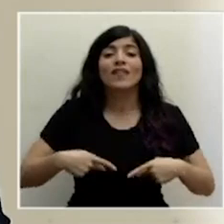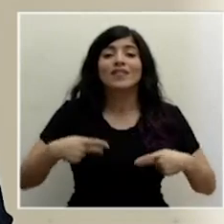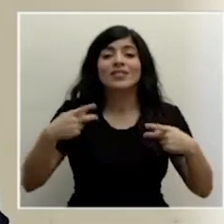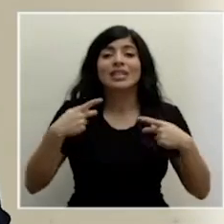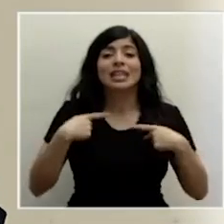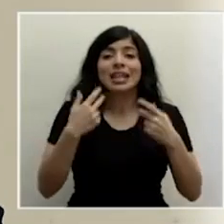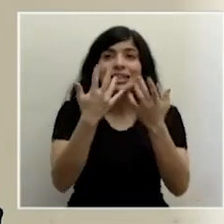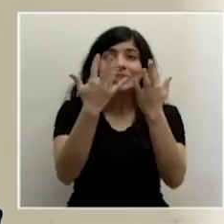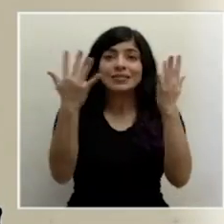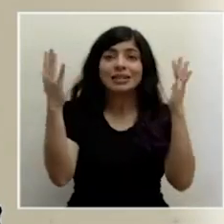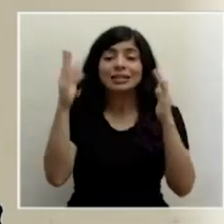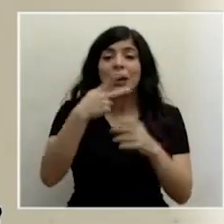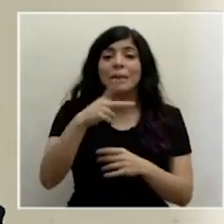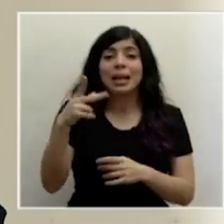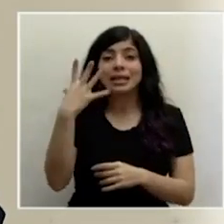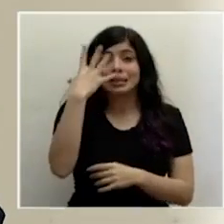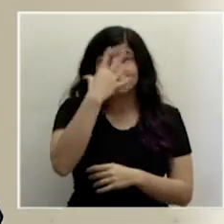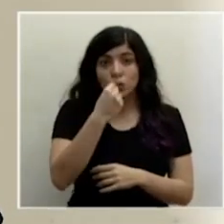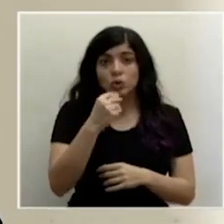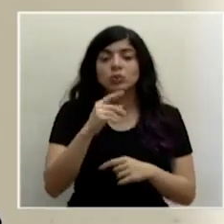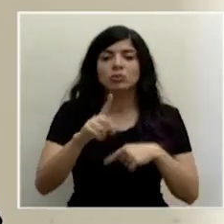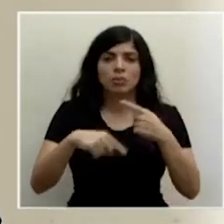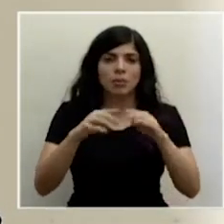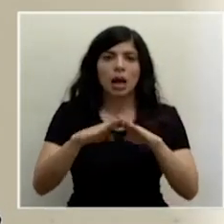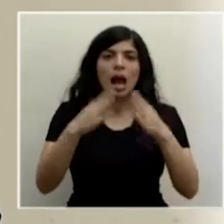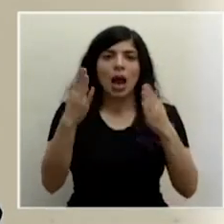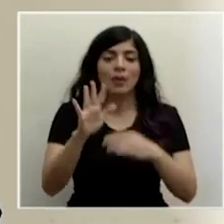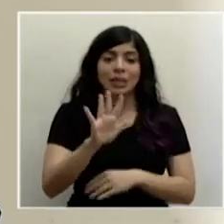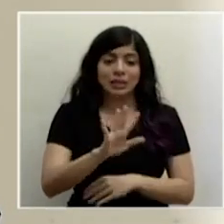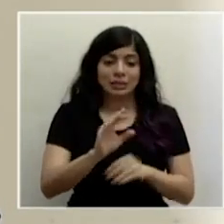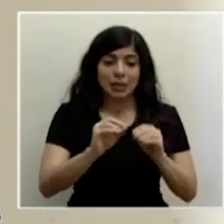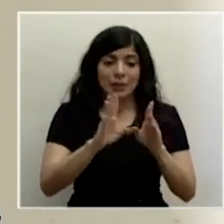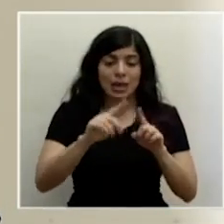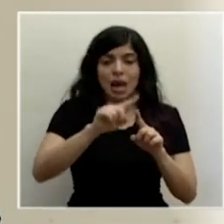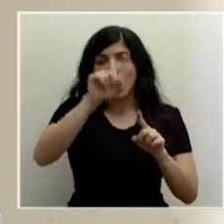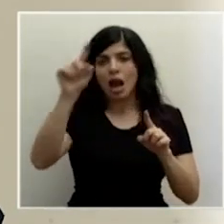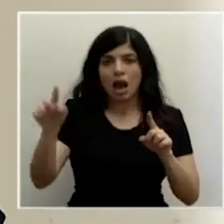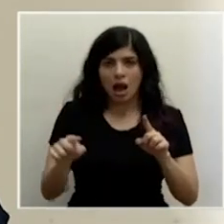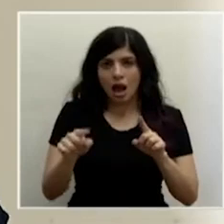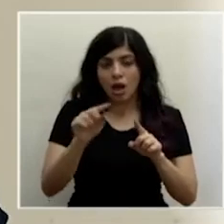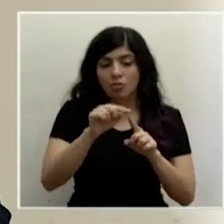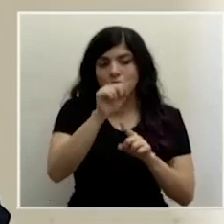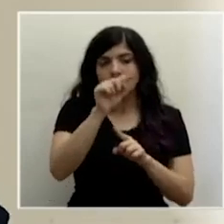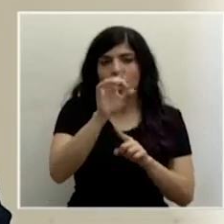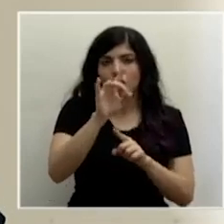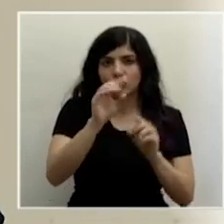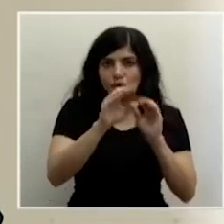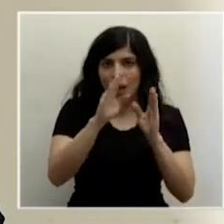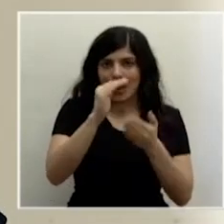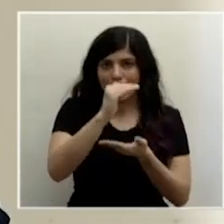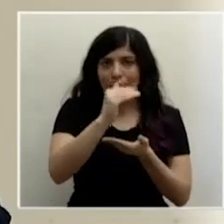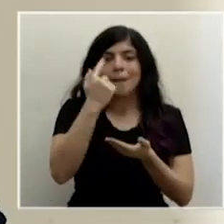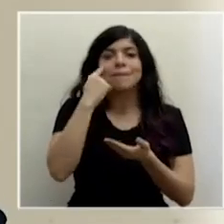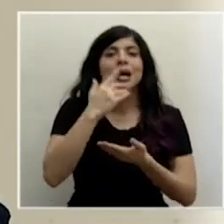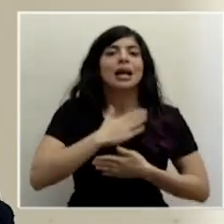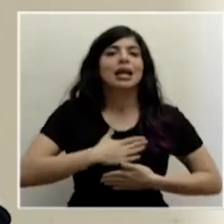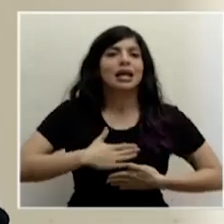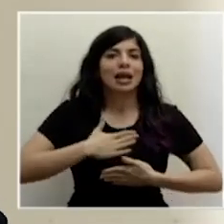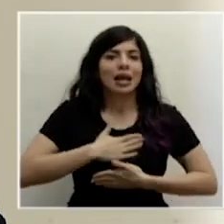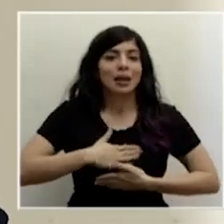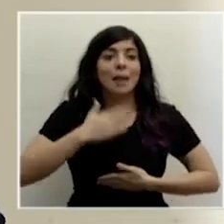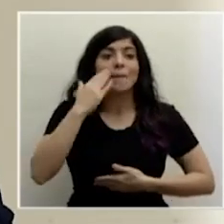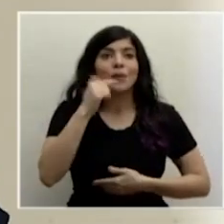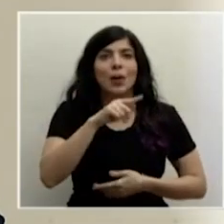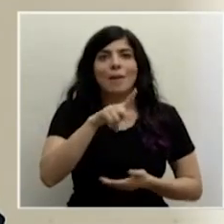abrirá en ese horario de 5 de la mañana a 8 de la mañana para actividades recreativas, ya que es un parque